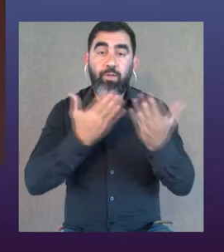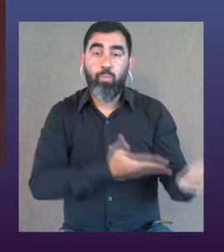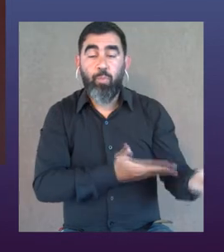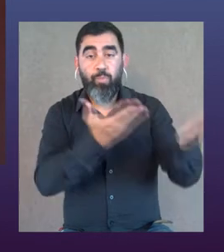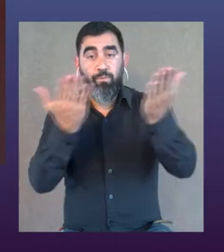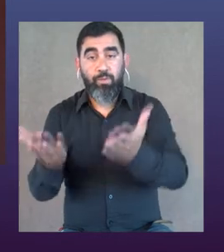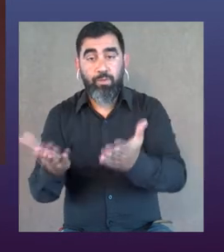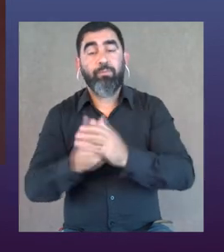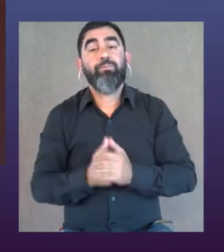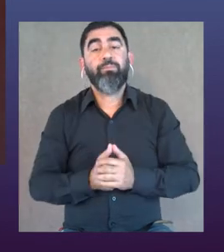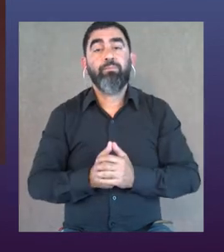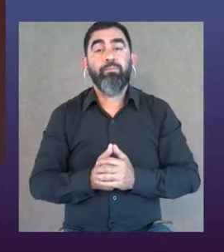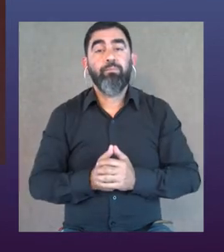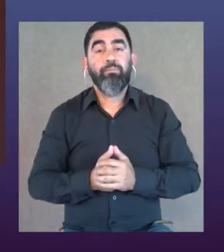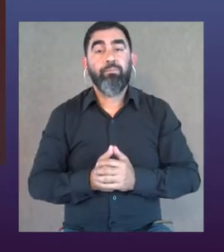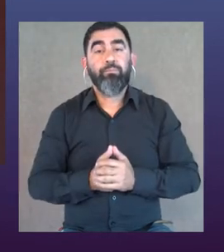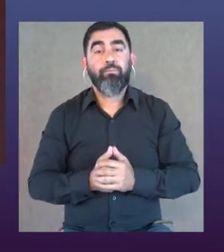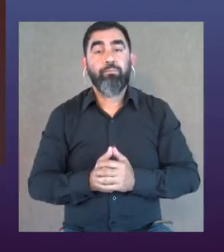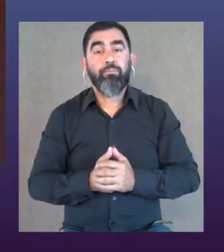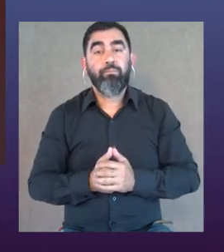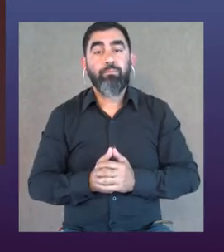Bueno, muchas gracias por la invitación.